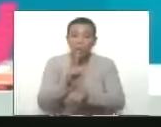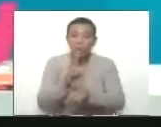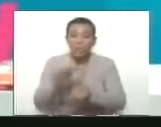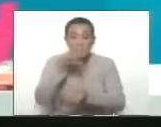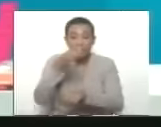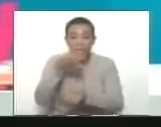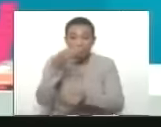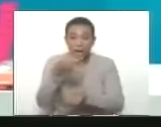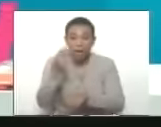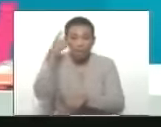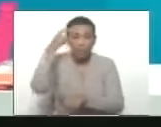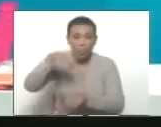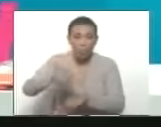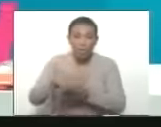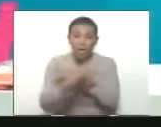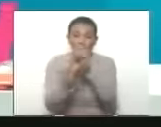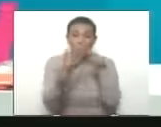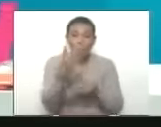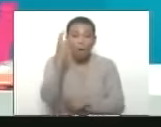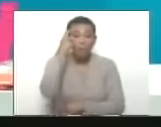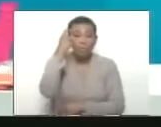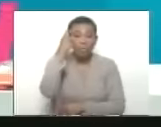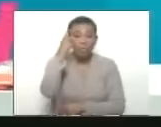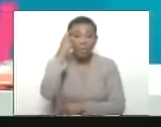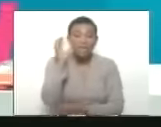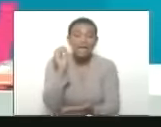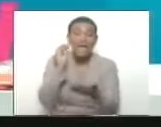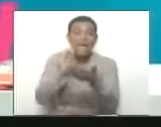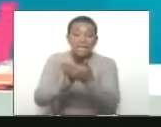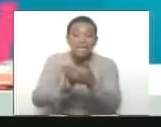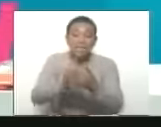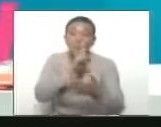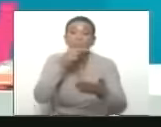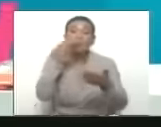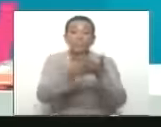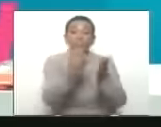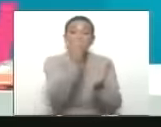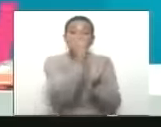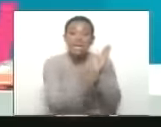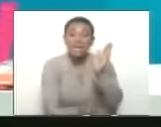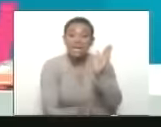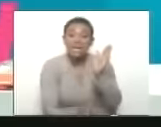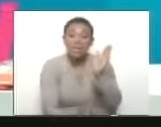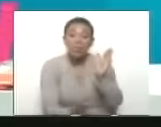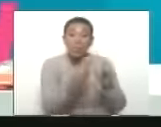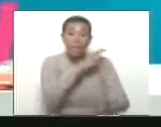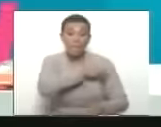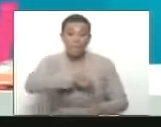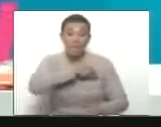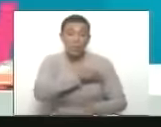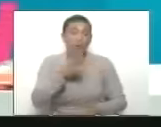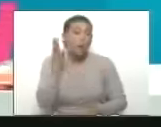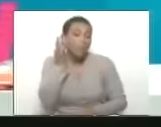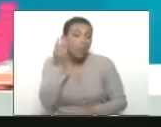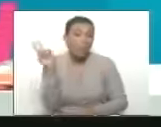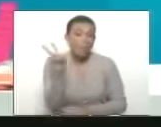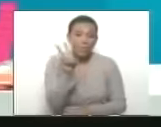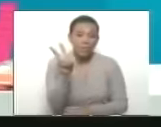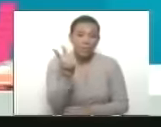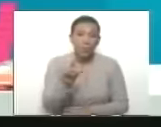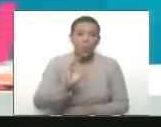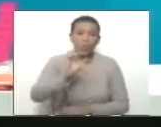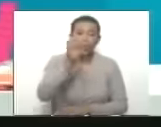mediodía de hoy, en cuatro días, se han inscrito para ser parte de la gran misión Venezuela mujer,